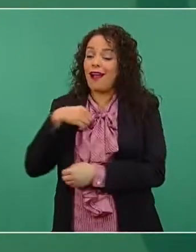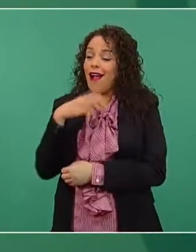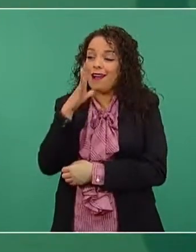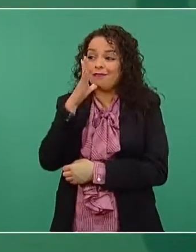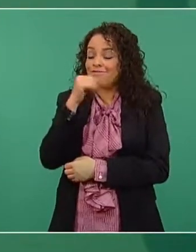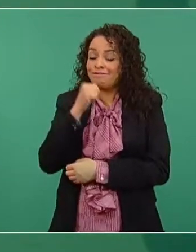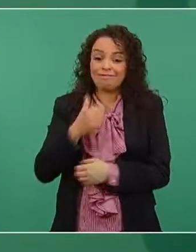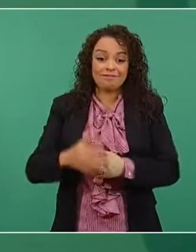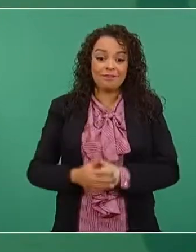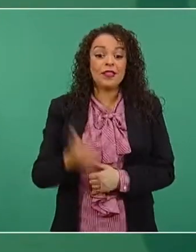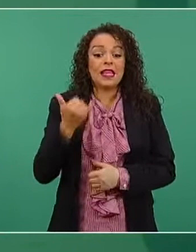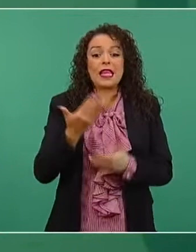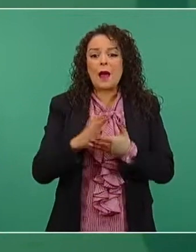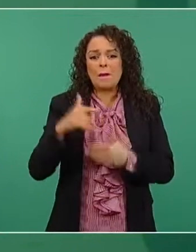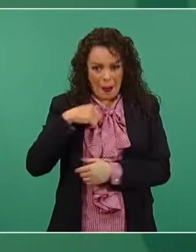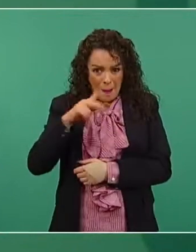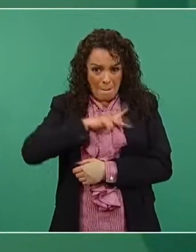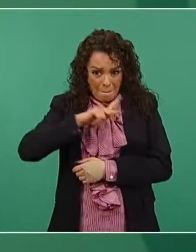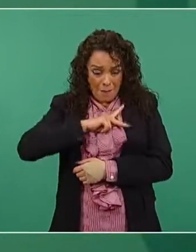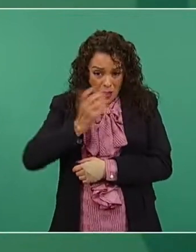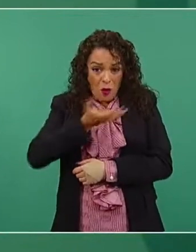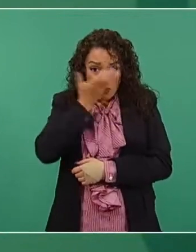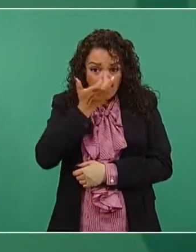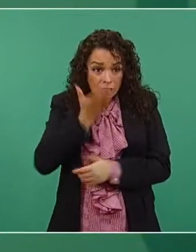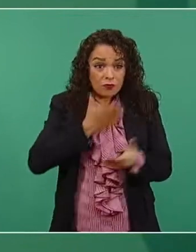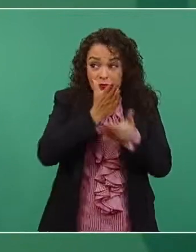no costumbro hacerlo.